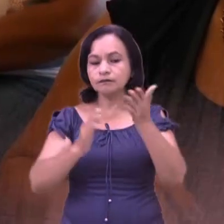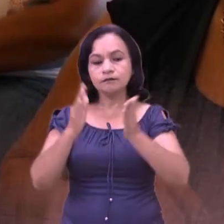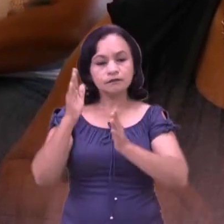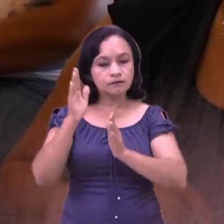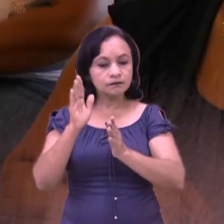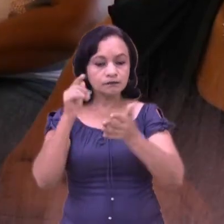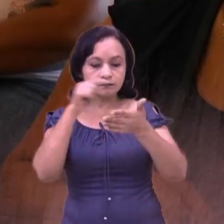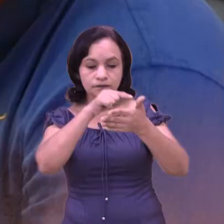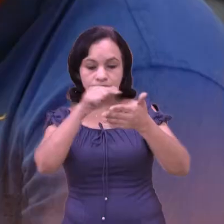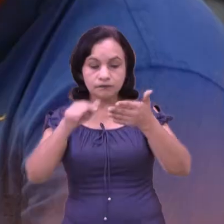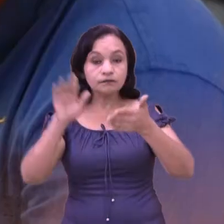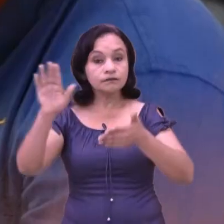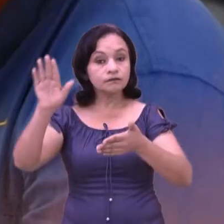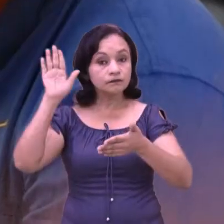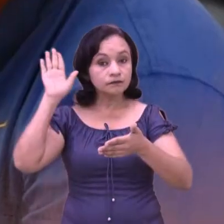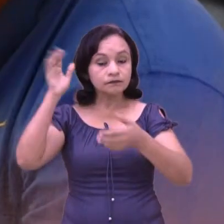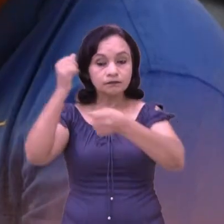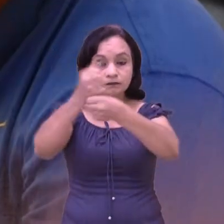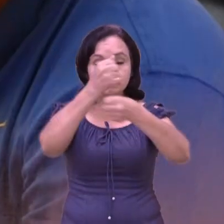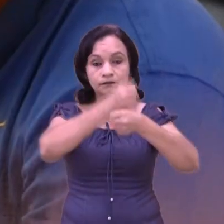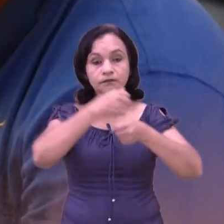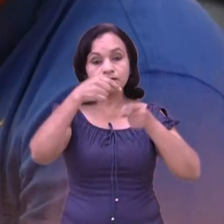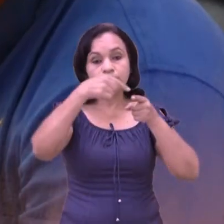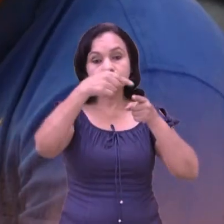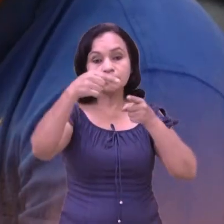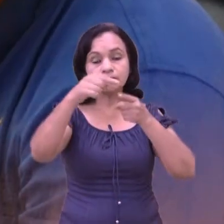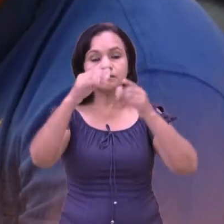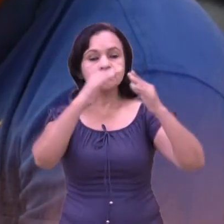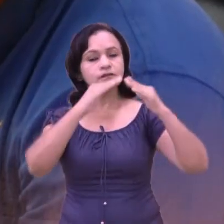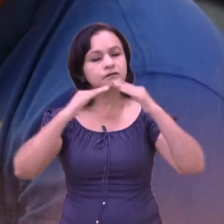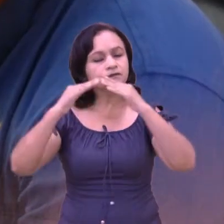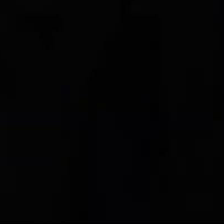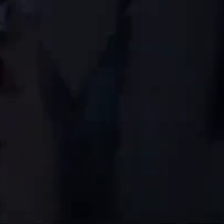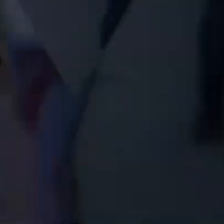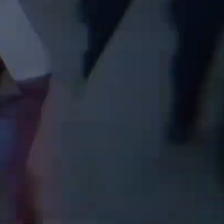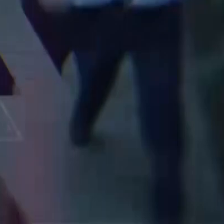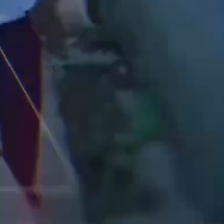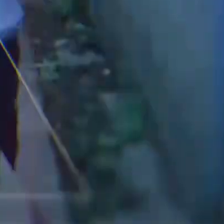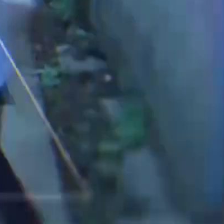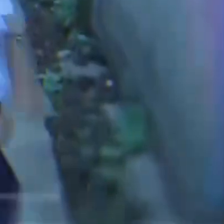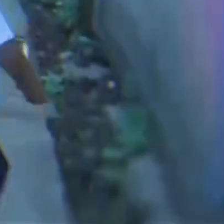de los compromisos con los que trabajarán las autoridades desde las comarcas, municipios y ciudades.